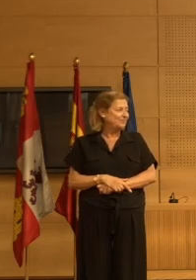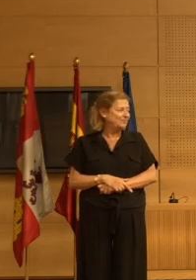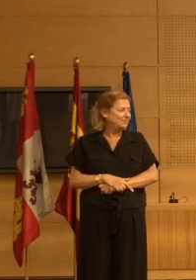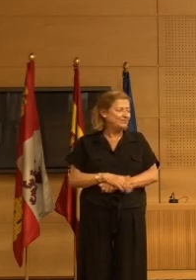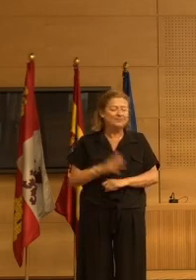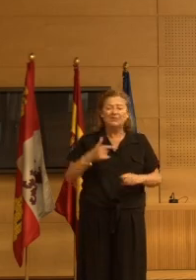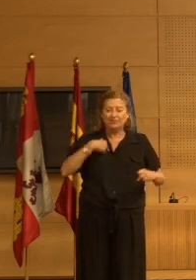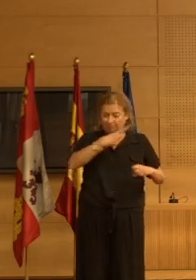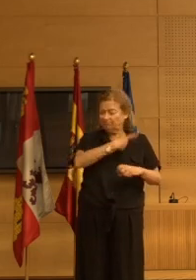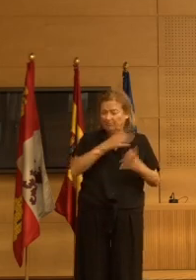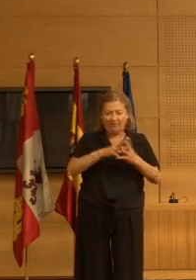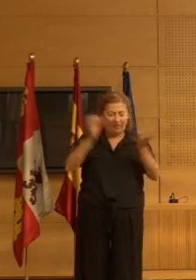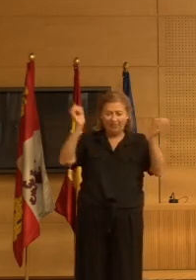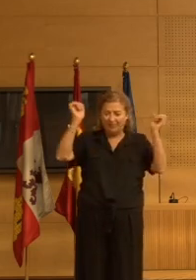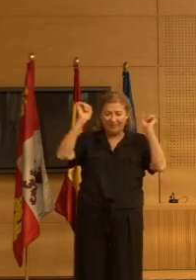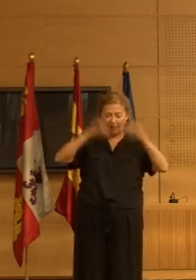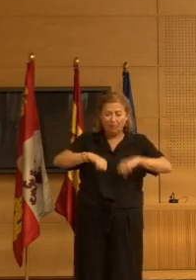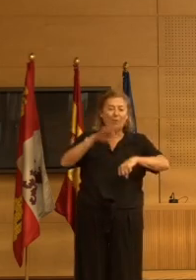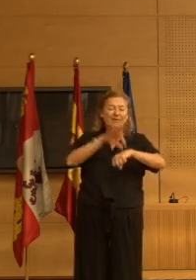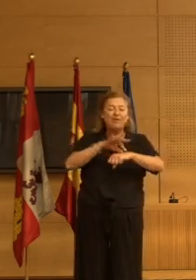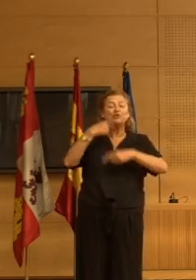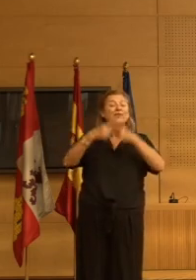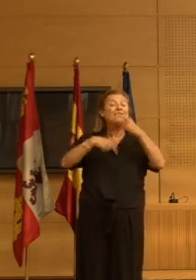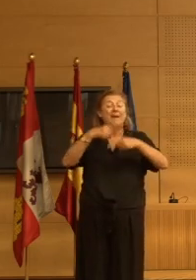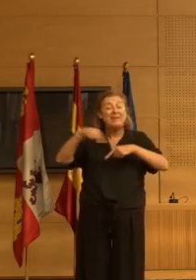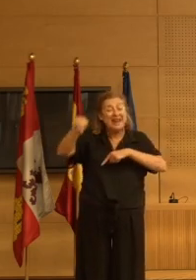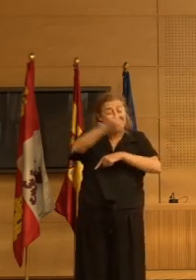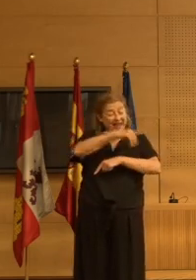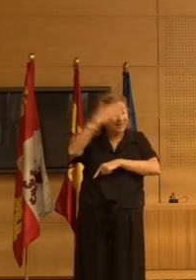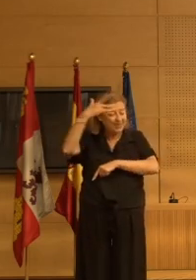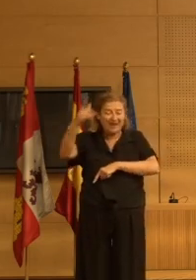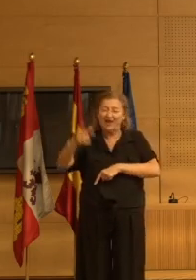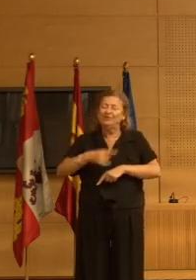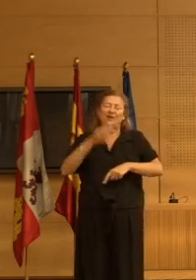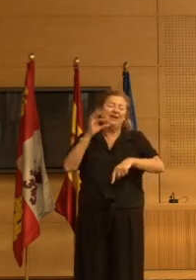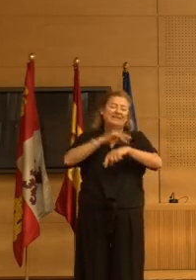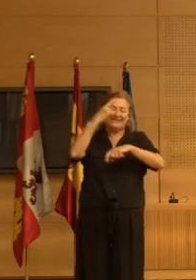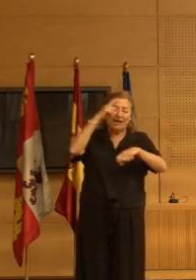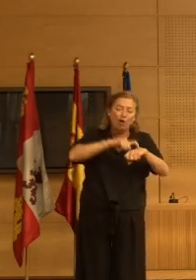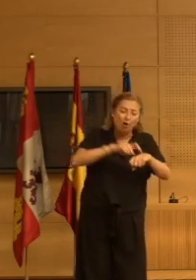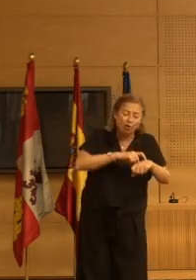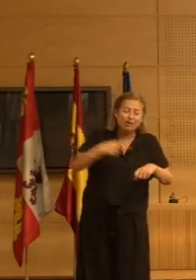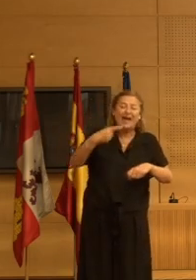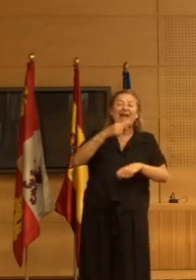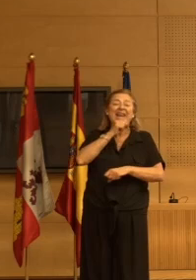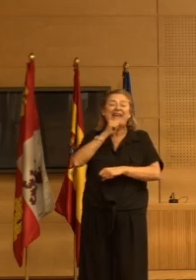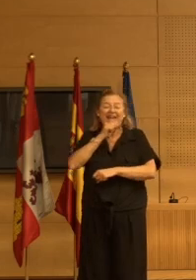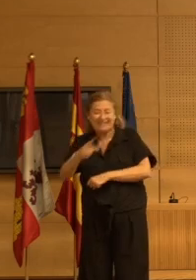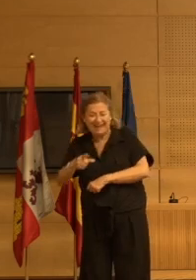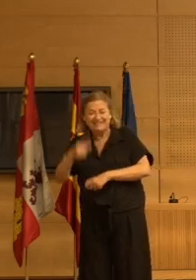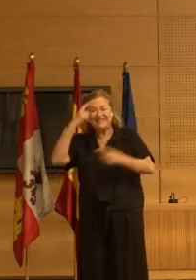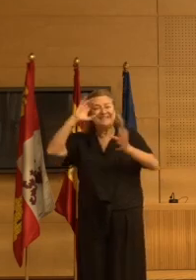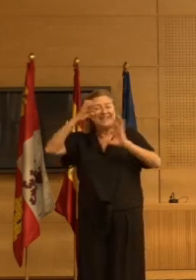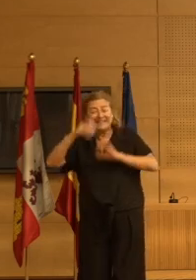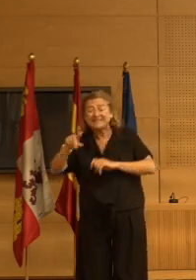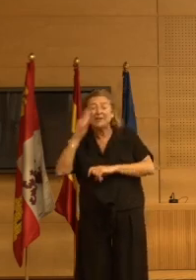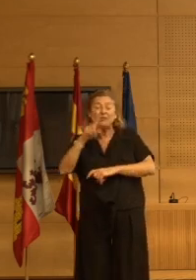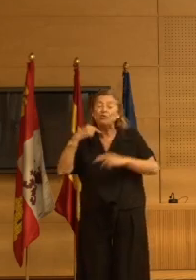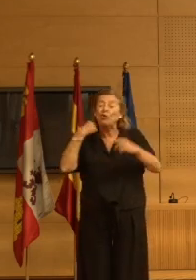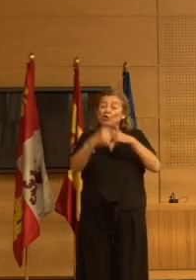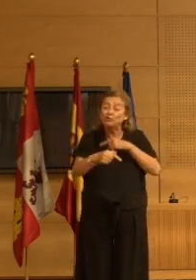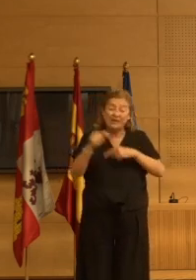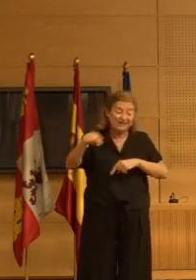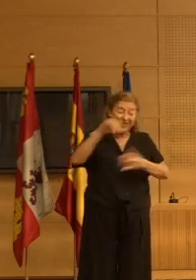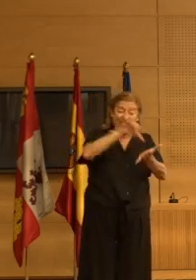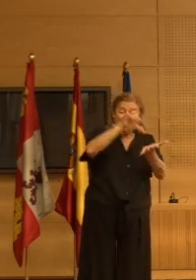absolutamente de acuerdo son los médicos de familia los neurólogos los geriatras los psiquiatras que están viendo todos los días a los pacientes en